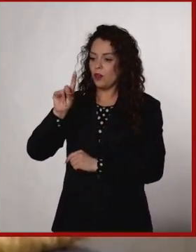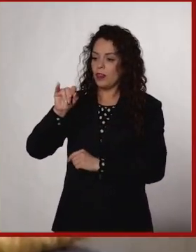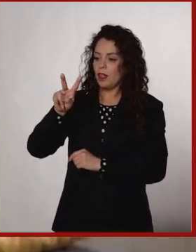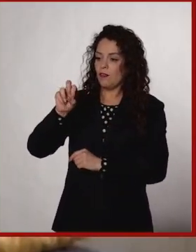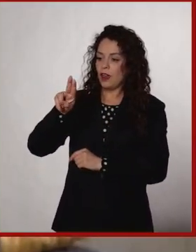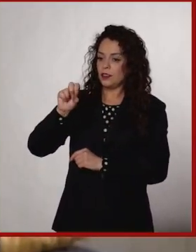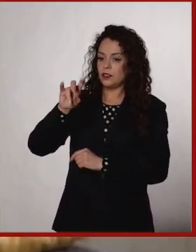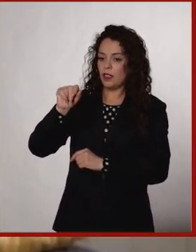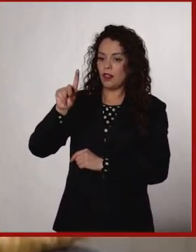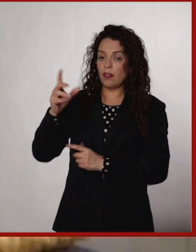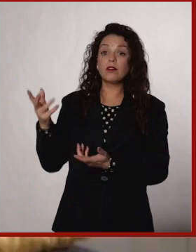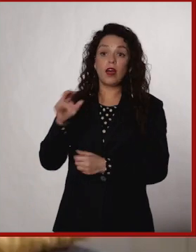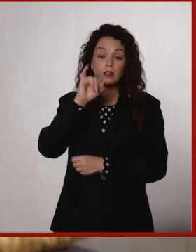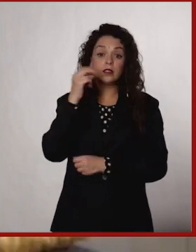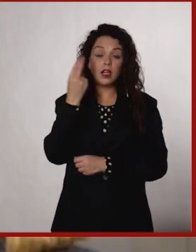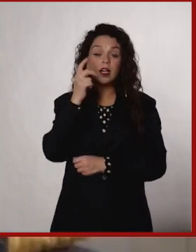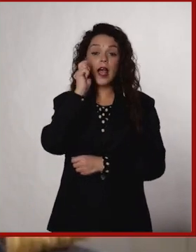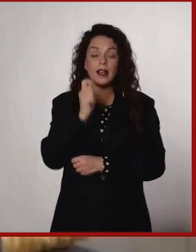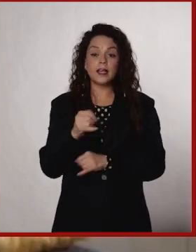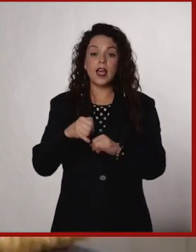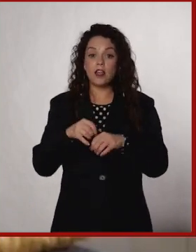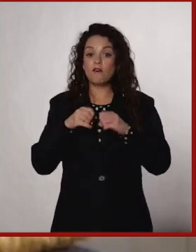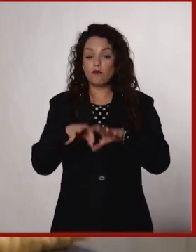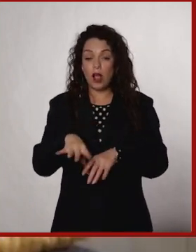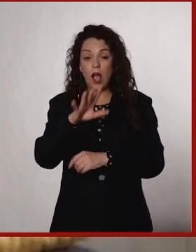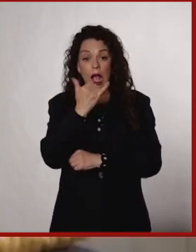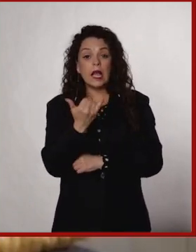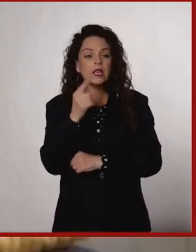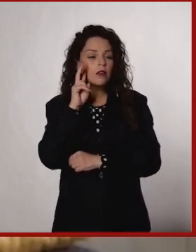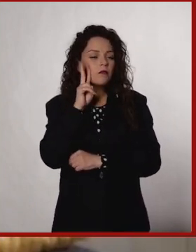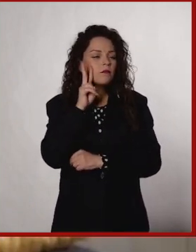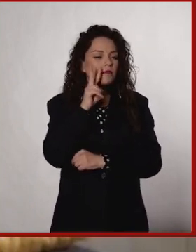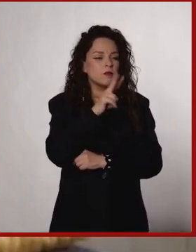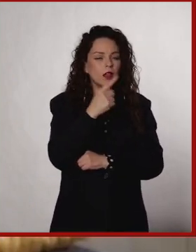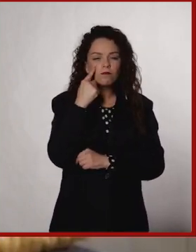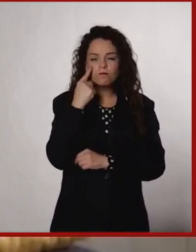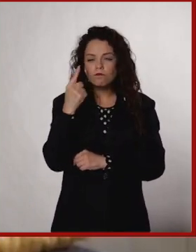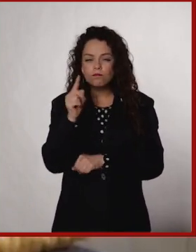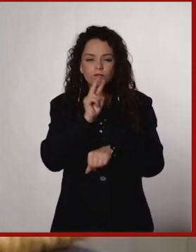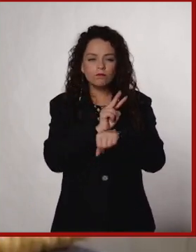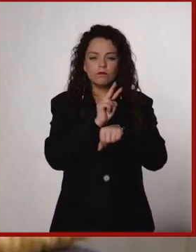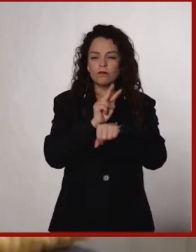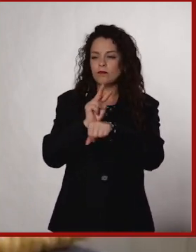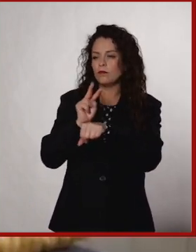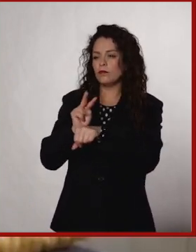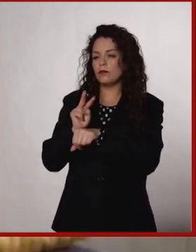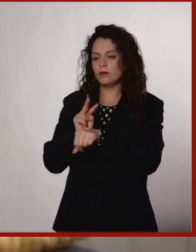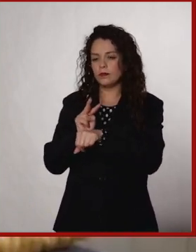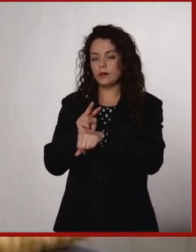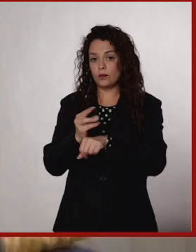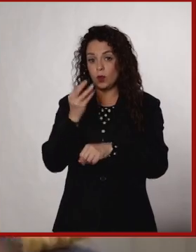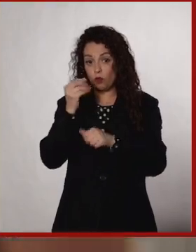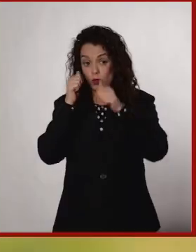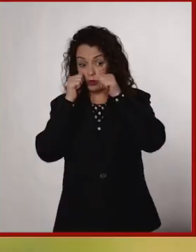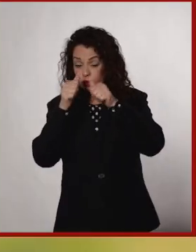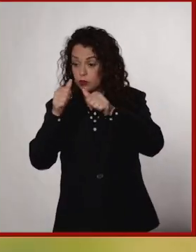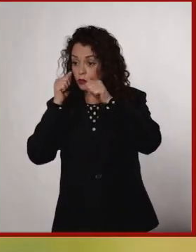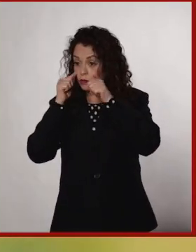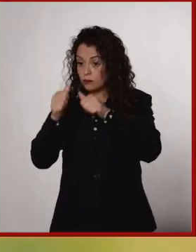De entrada, pues sí es informarnos y observar. O sea, creo que como decíamos hace ratito,